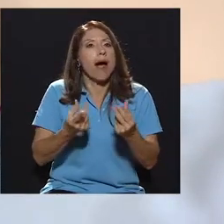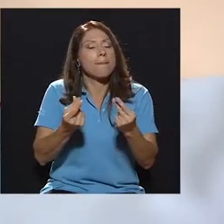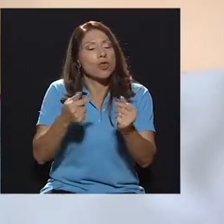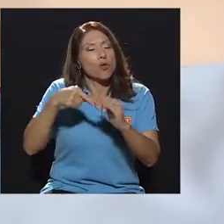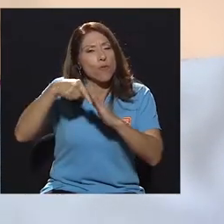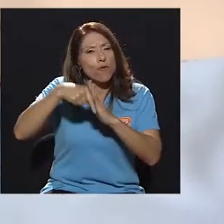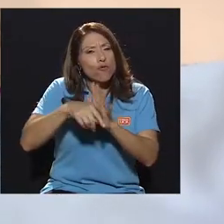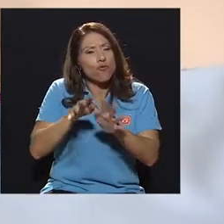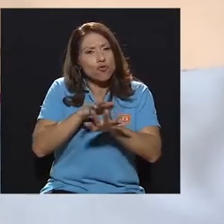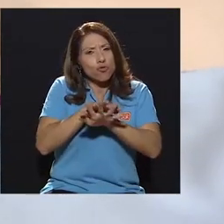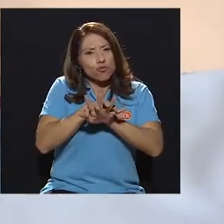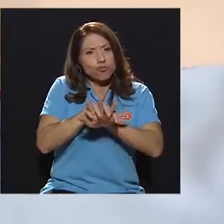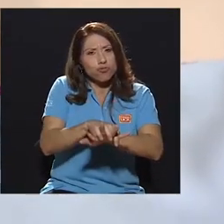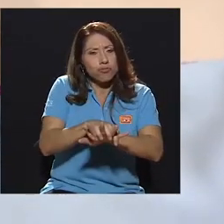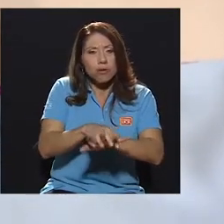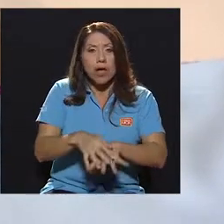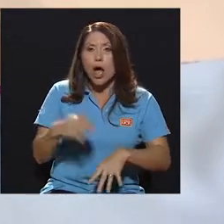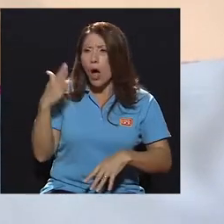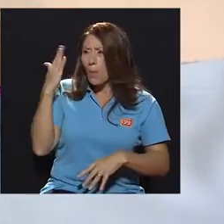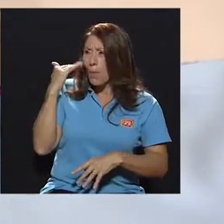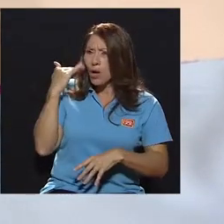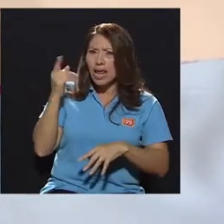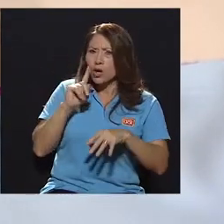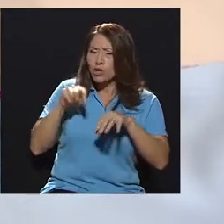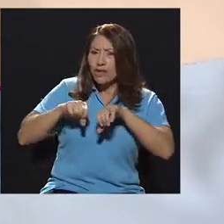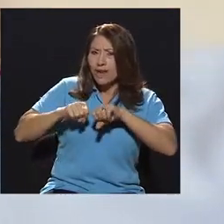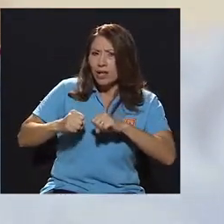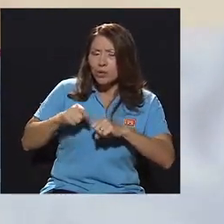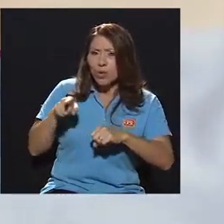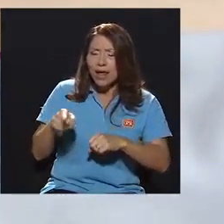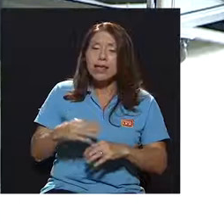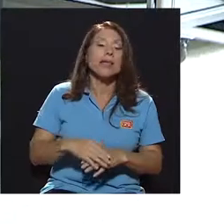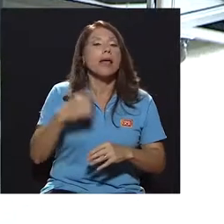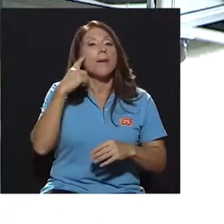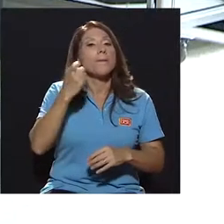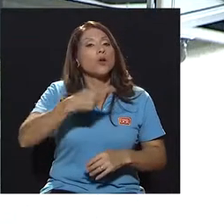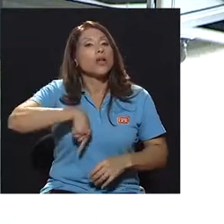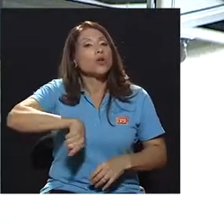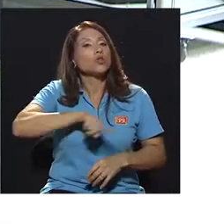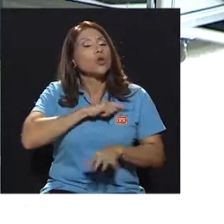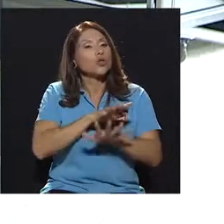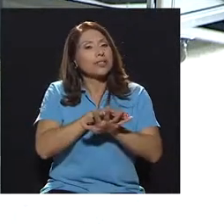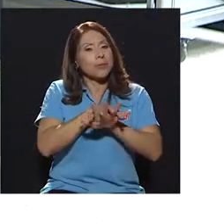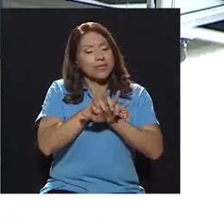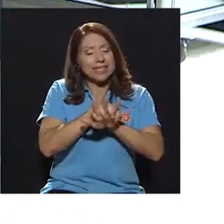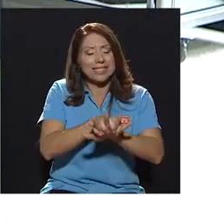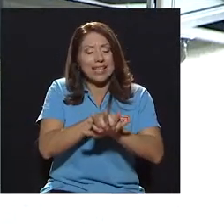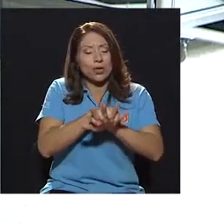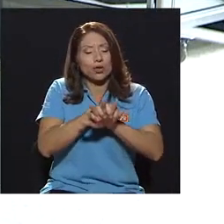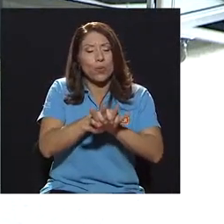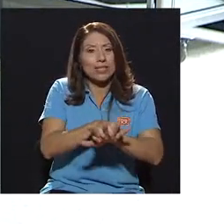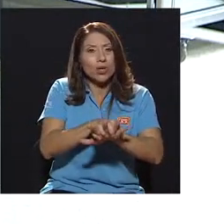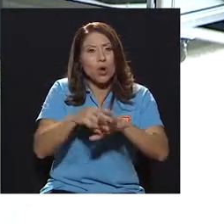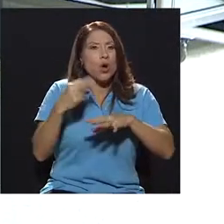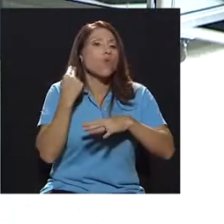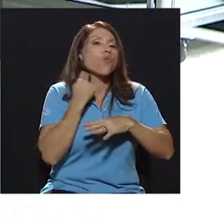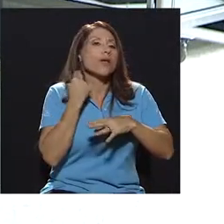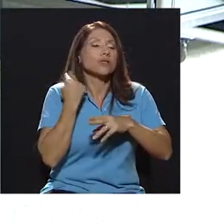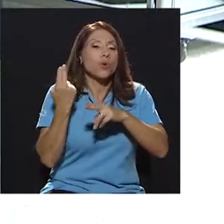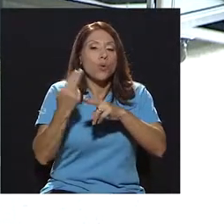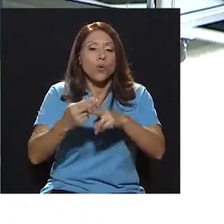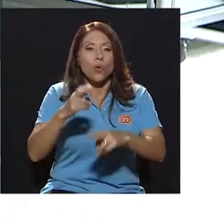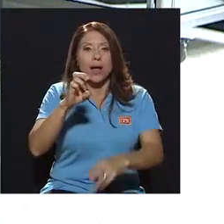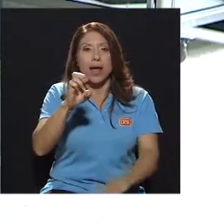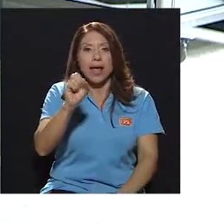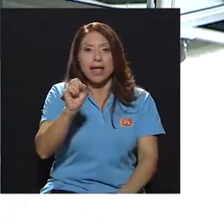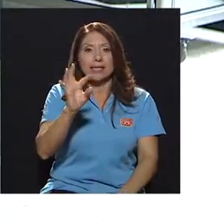rápido y profundo. ¿Por qué es que no se fractura ahí? Porque estamos haciendo compresión sobre el esternón que